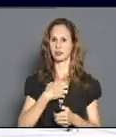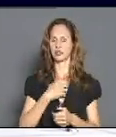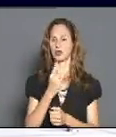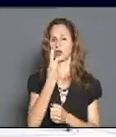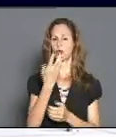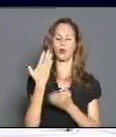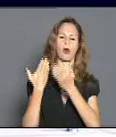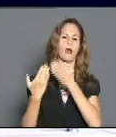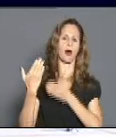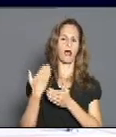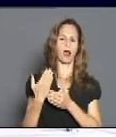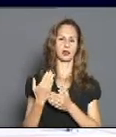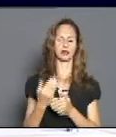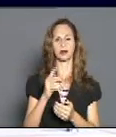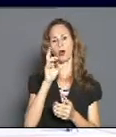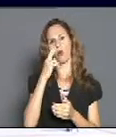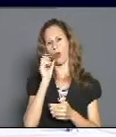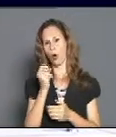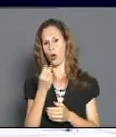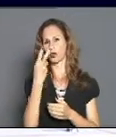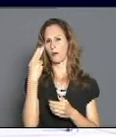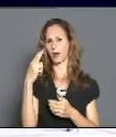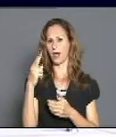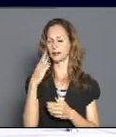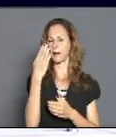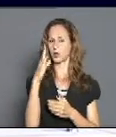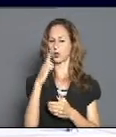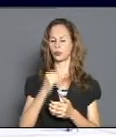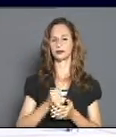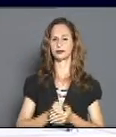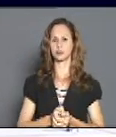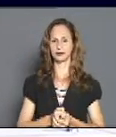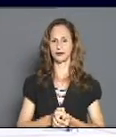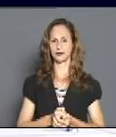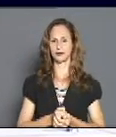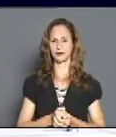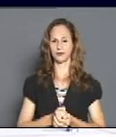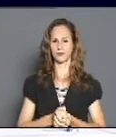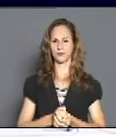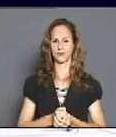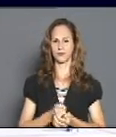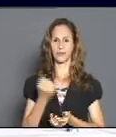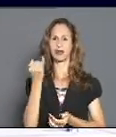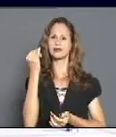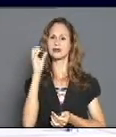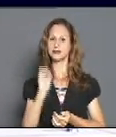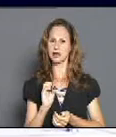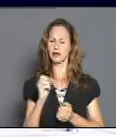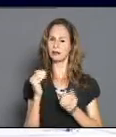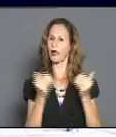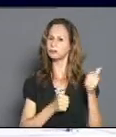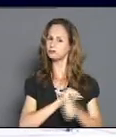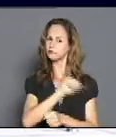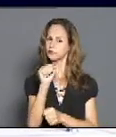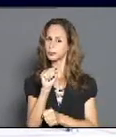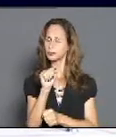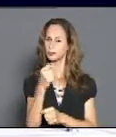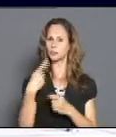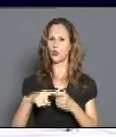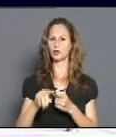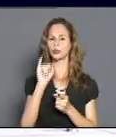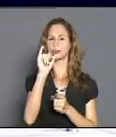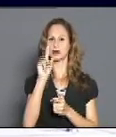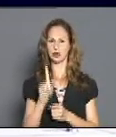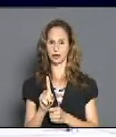de cada color. Los boxeadores criollos eliminados de la competencia son Lázaro Álvarez en 60, Roniel Iglesias en 71, y Kevin Brown